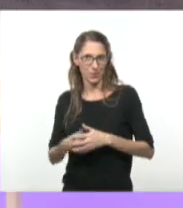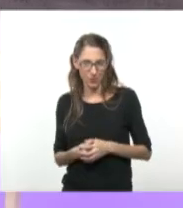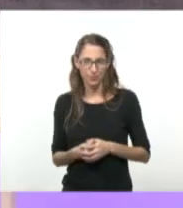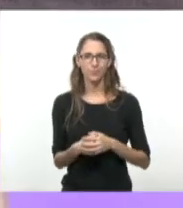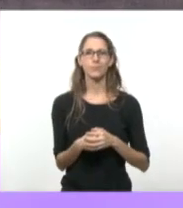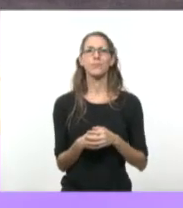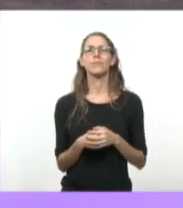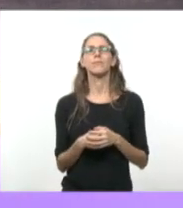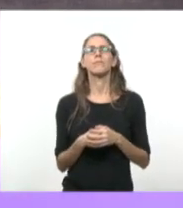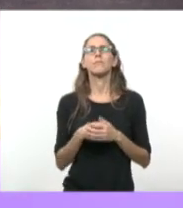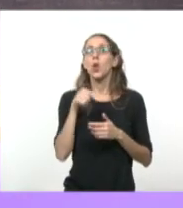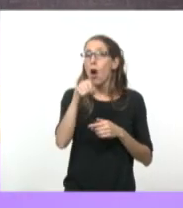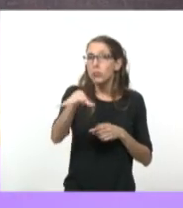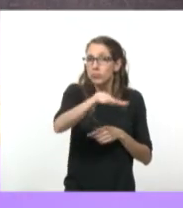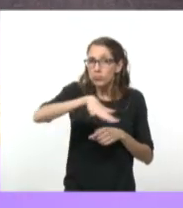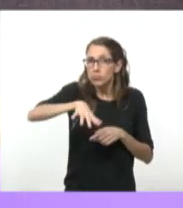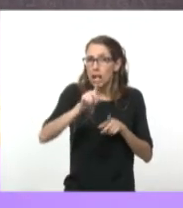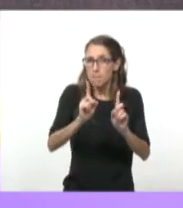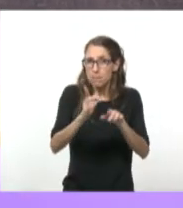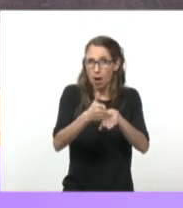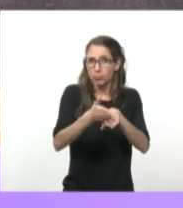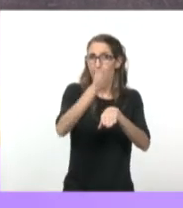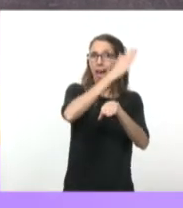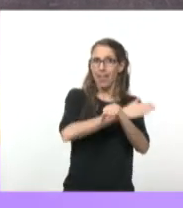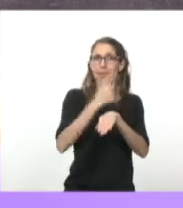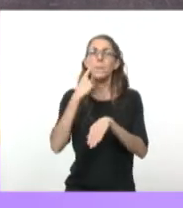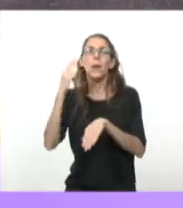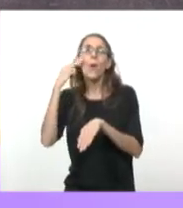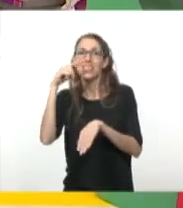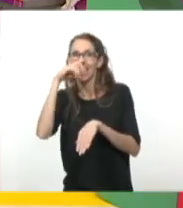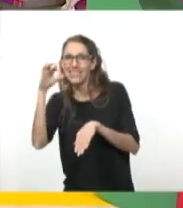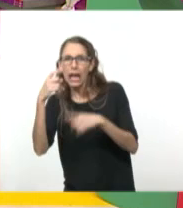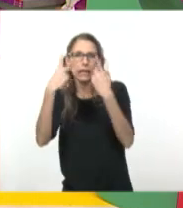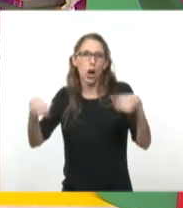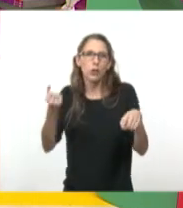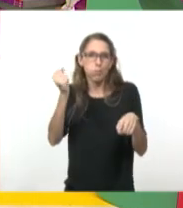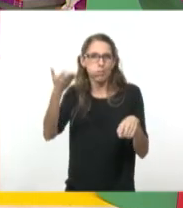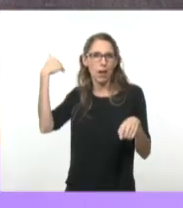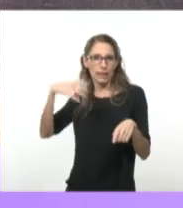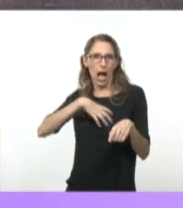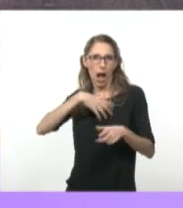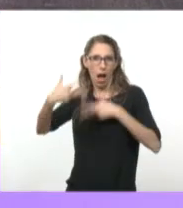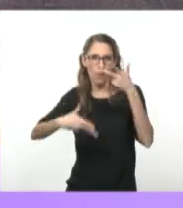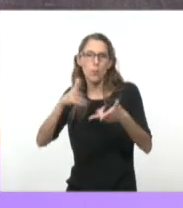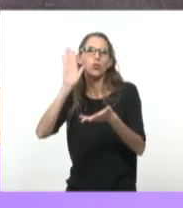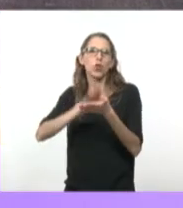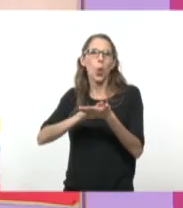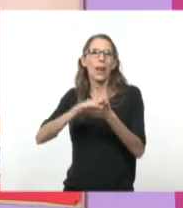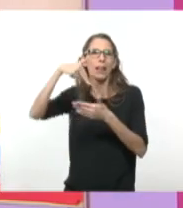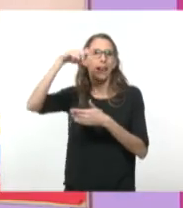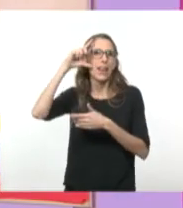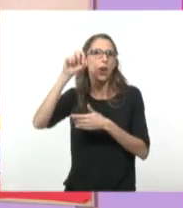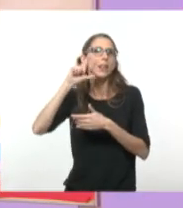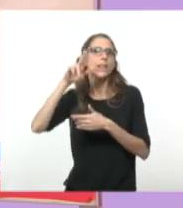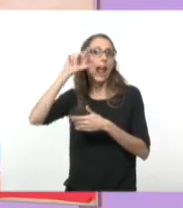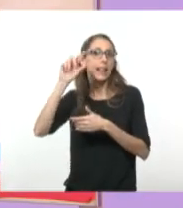región. Todo esto es previo a los 70 y a lo que vimos en otras clases contigo, la irrupción del neoliberalismo. Claro, todo esto